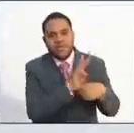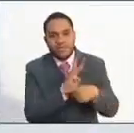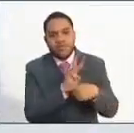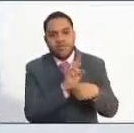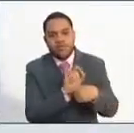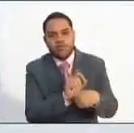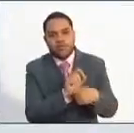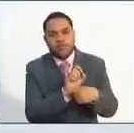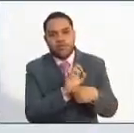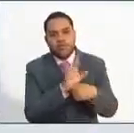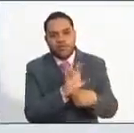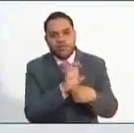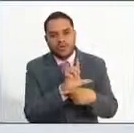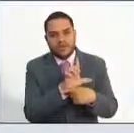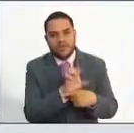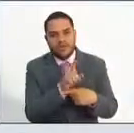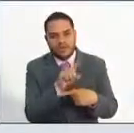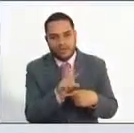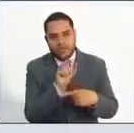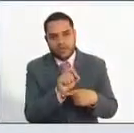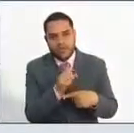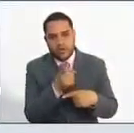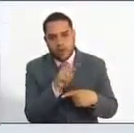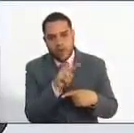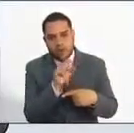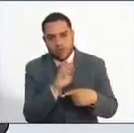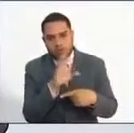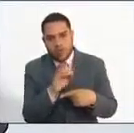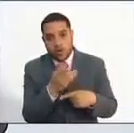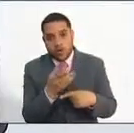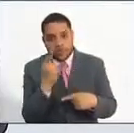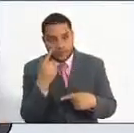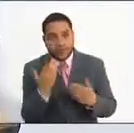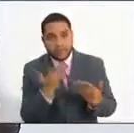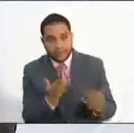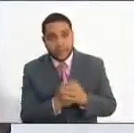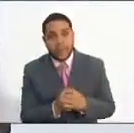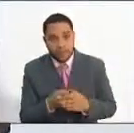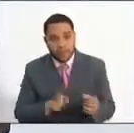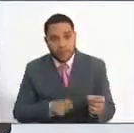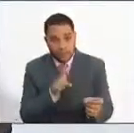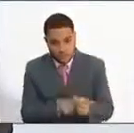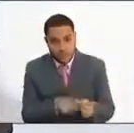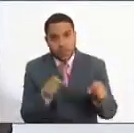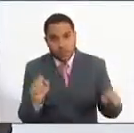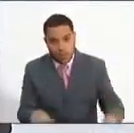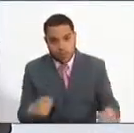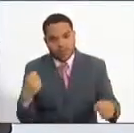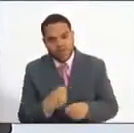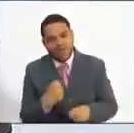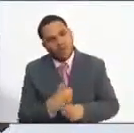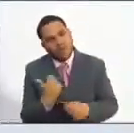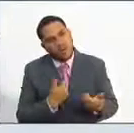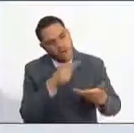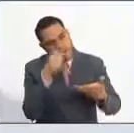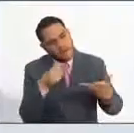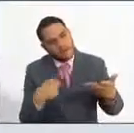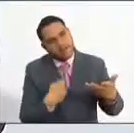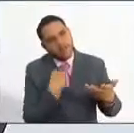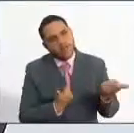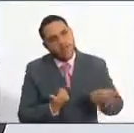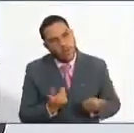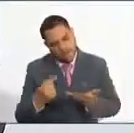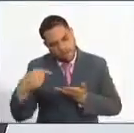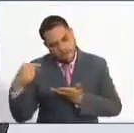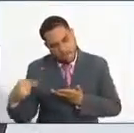.cnsc.gov.co e inscribirse para el empleo al cual está interesado dependiendo de la convocatoria obviamente y de los